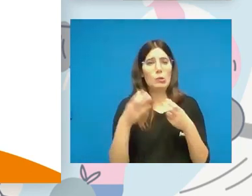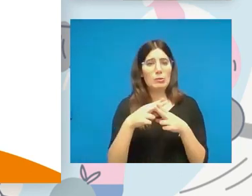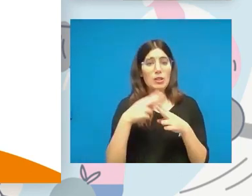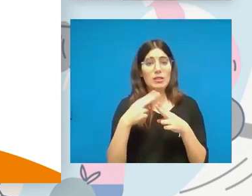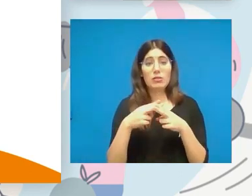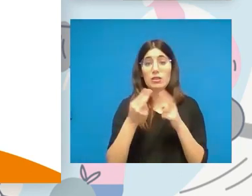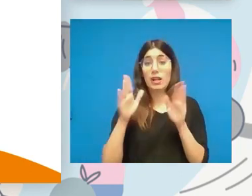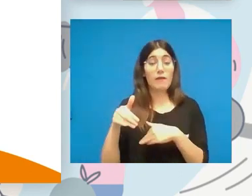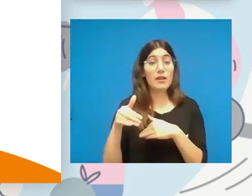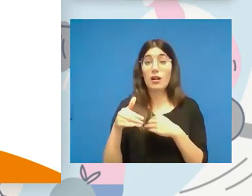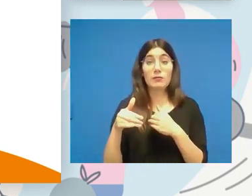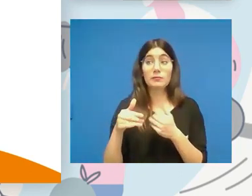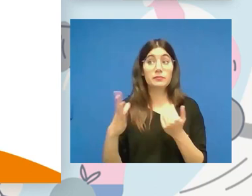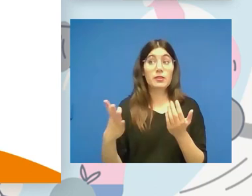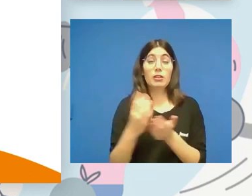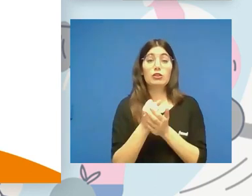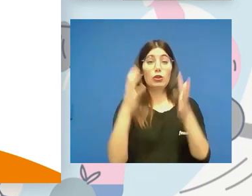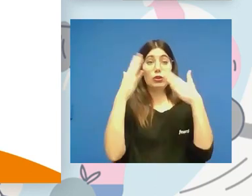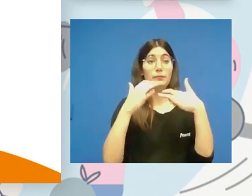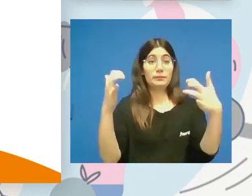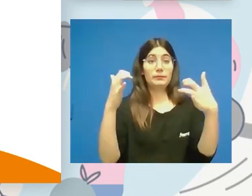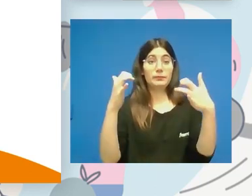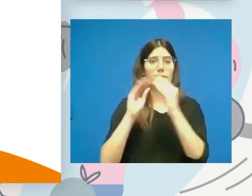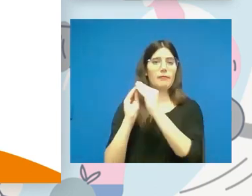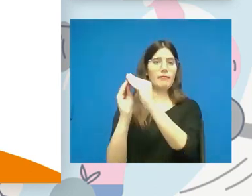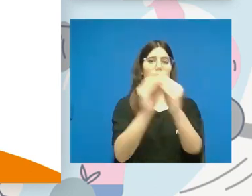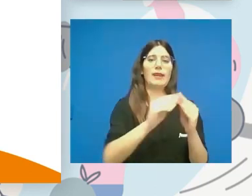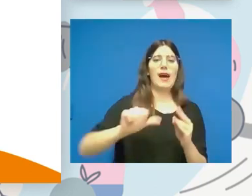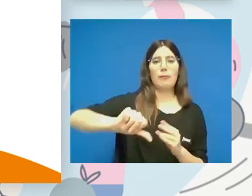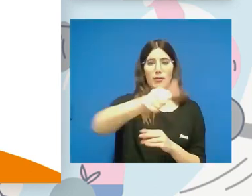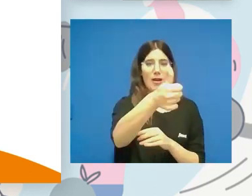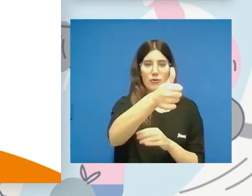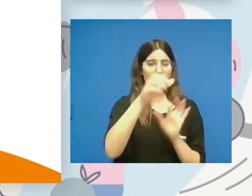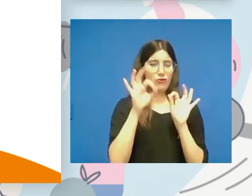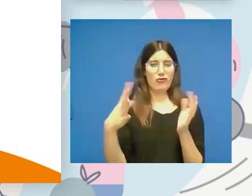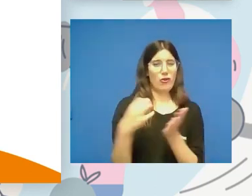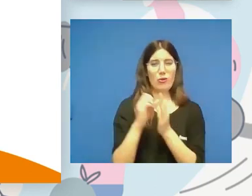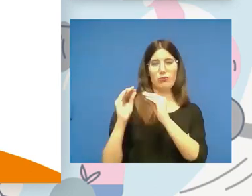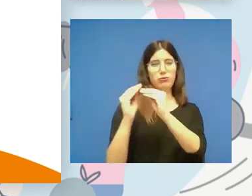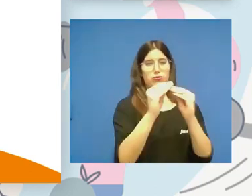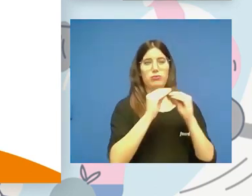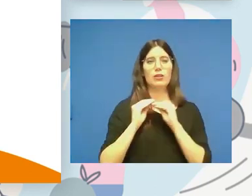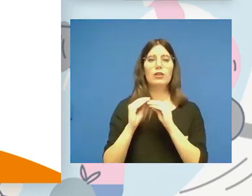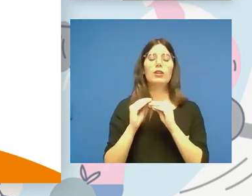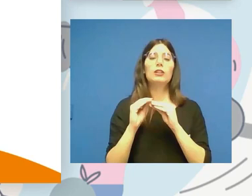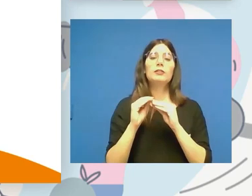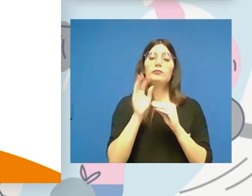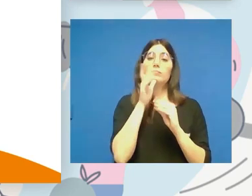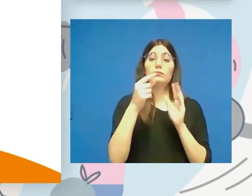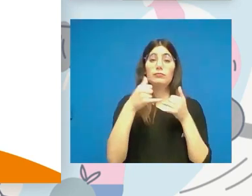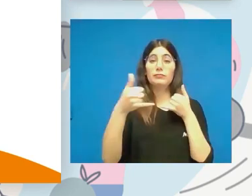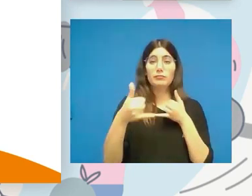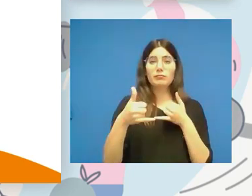decir que todo el arco parlamentario estaba unánimemente de acuerdo en las medidas de la ley del deporte